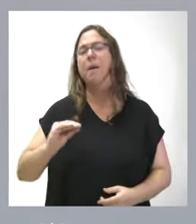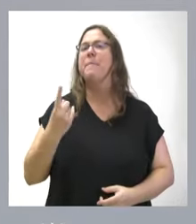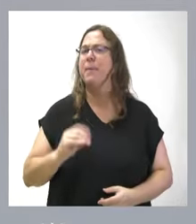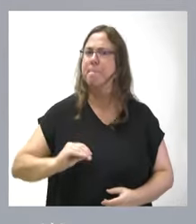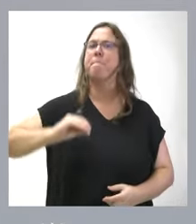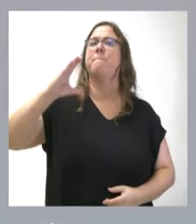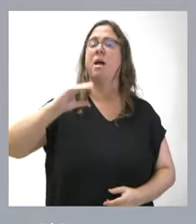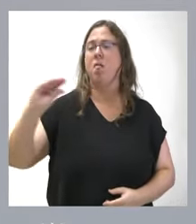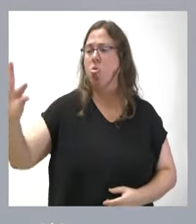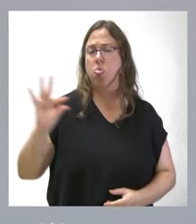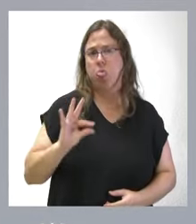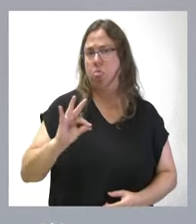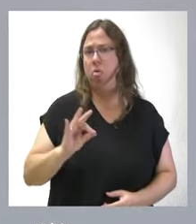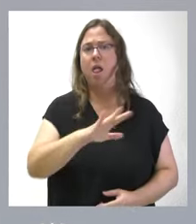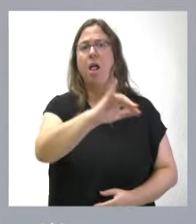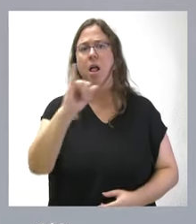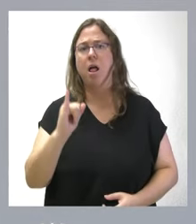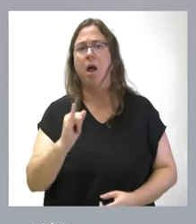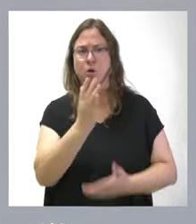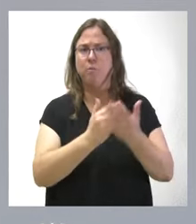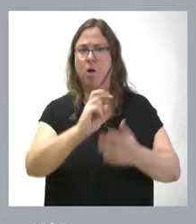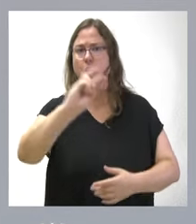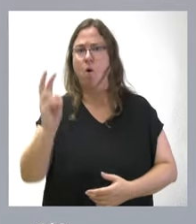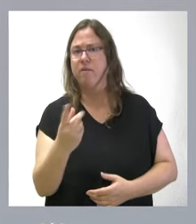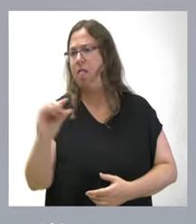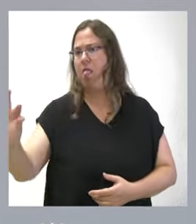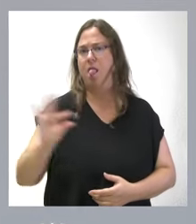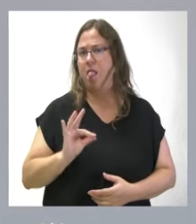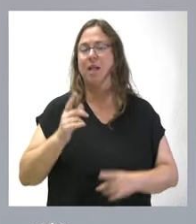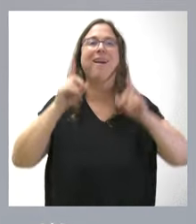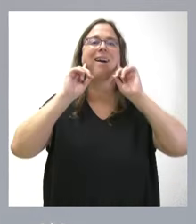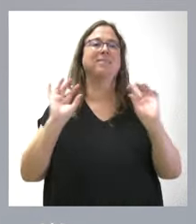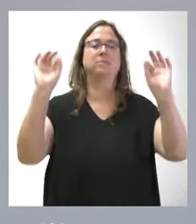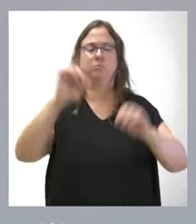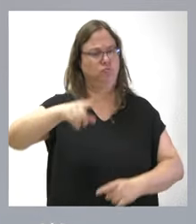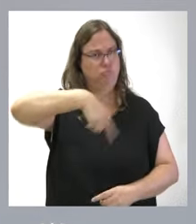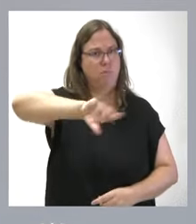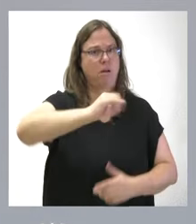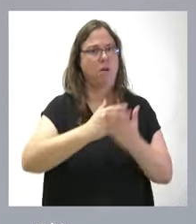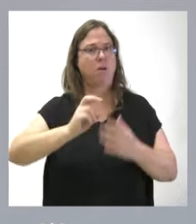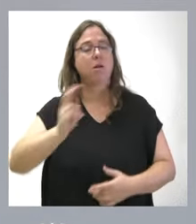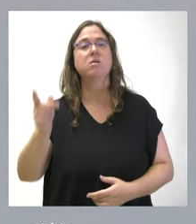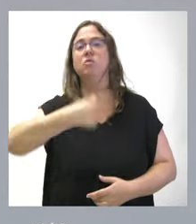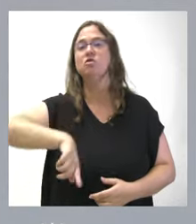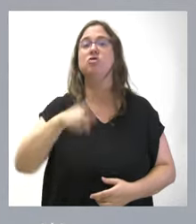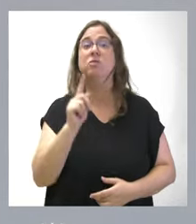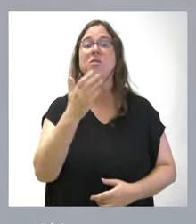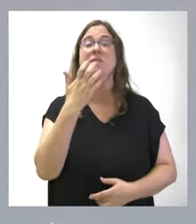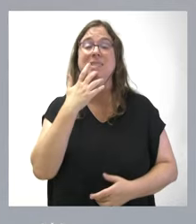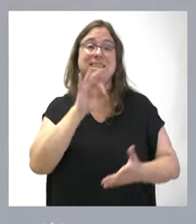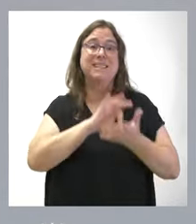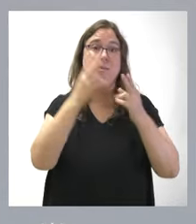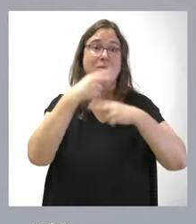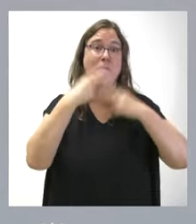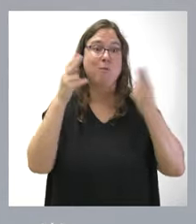que esta infrafinanciación existe también en más comunidades autónomas, no somos un caso único y que solo la prestación de servicios